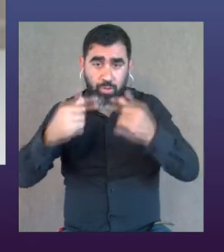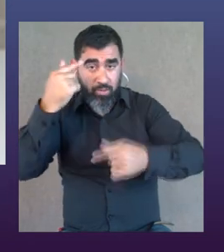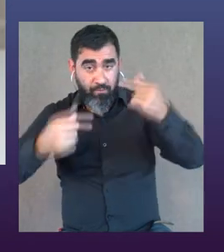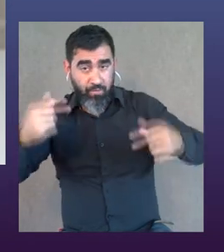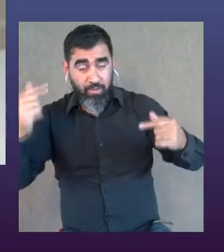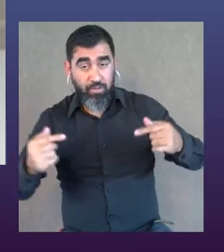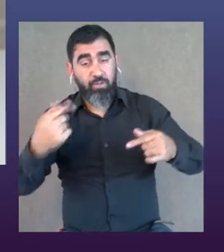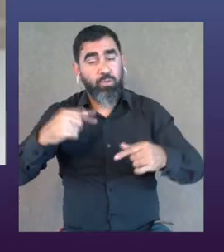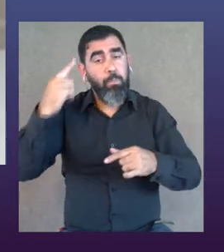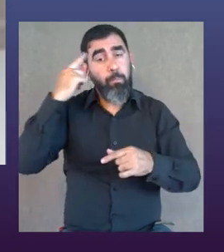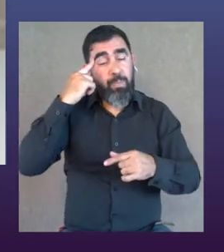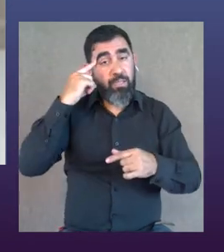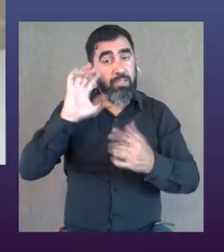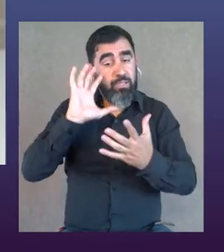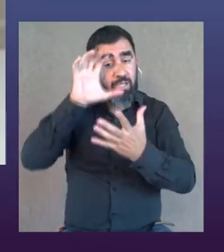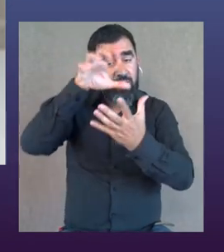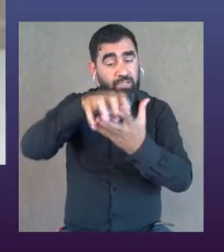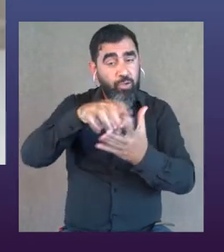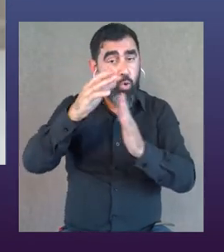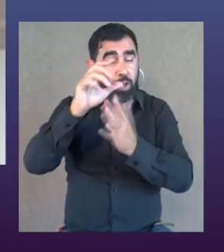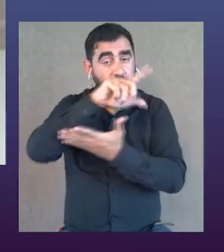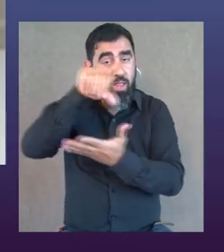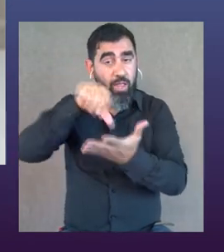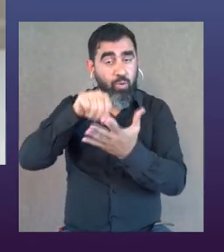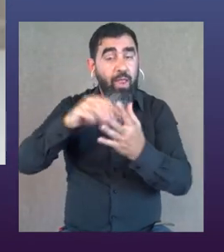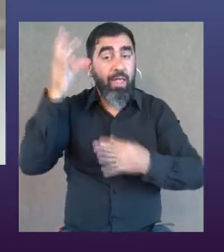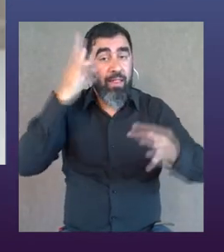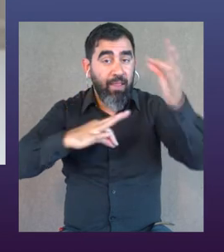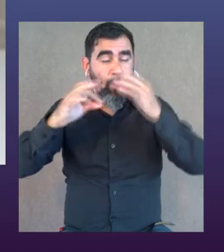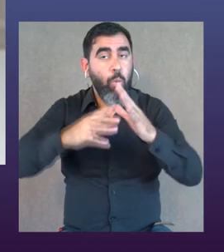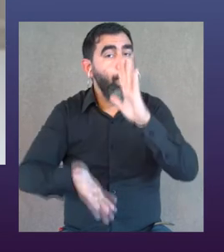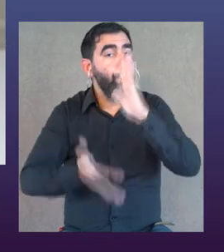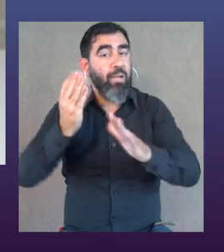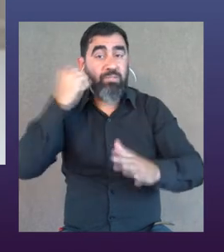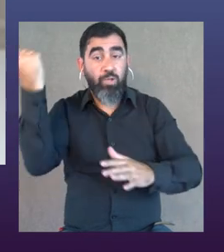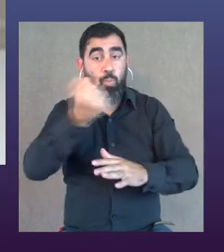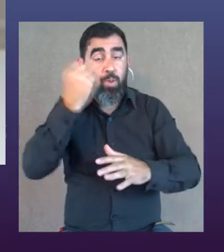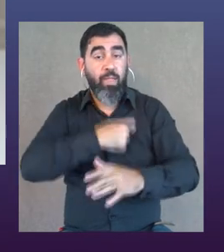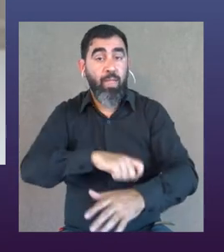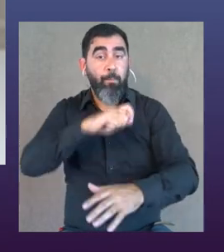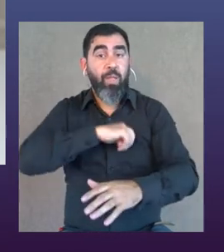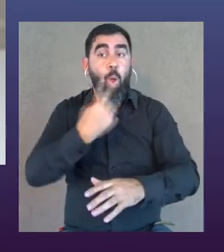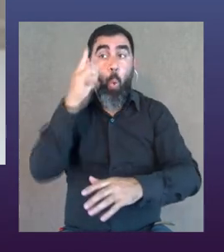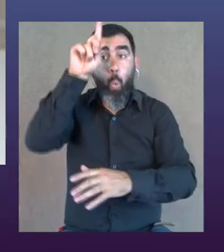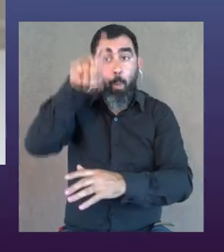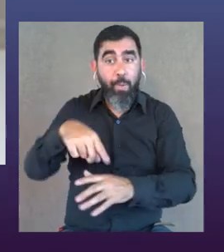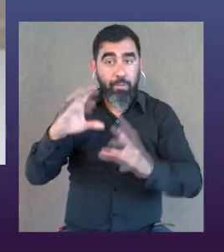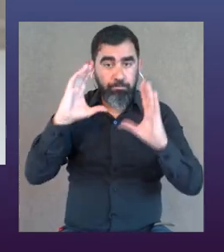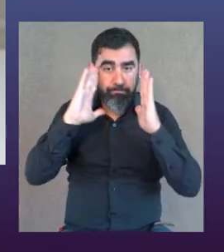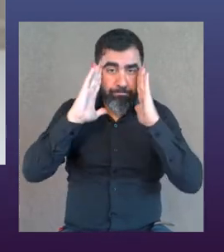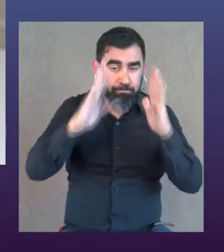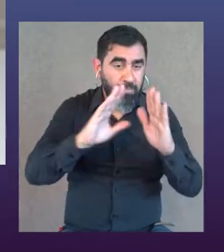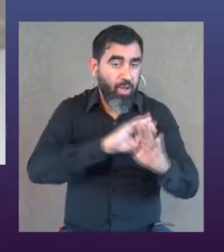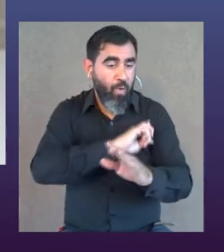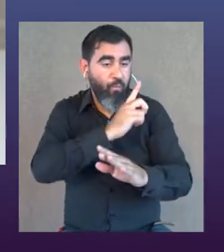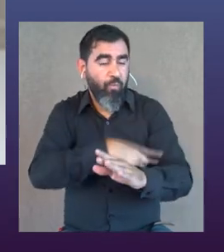fácil diluirse. Y entonces pensamos que si el Centro Dramático Nacional, que es el teatro más importante de España, durante un mes dedicaba